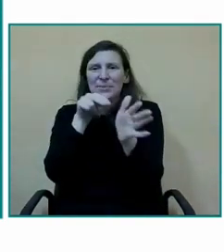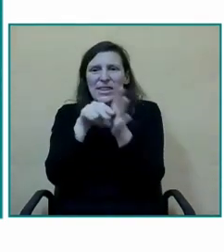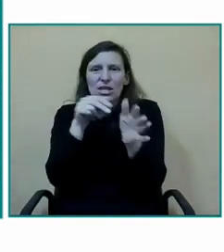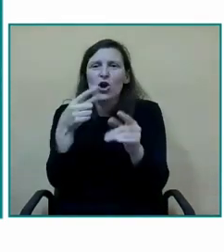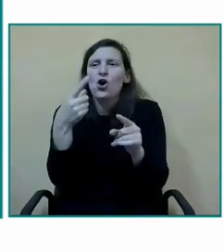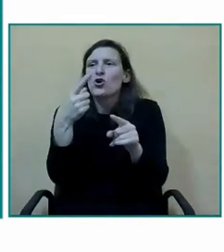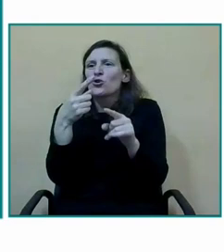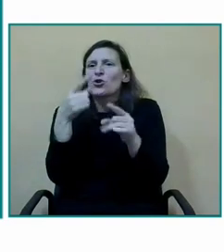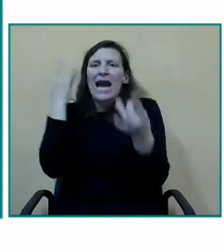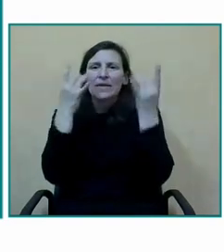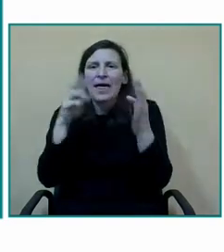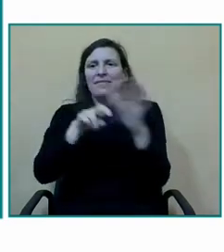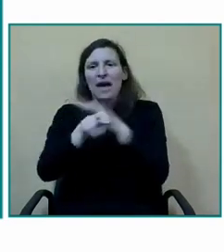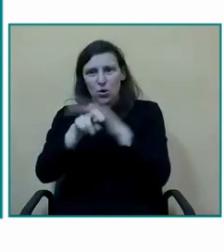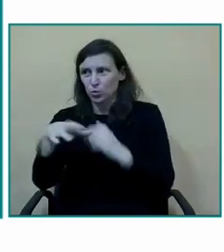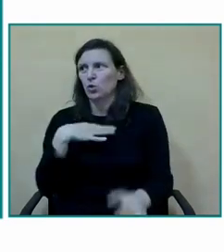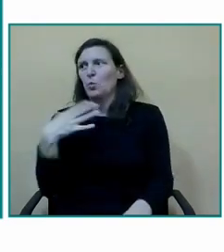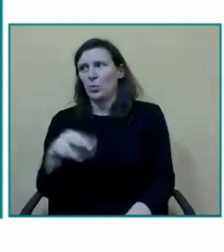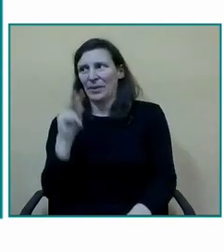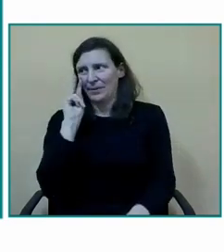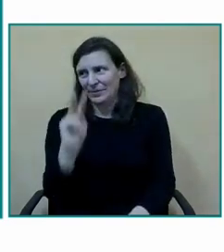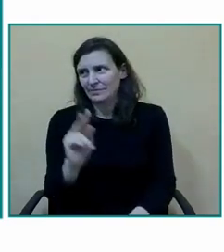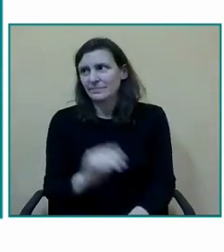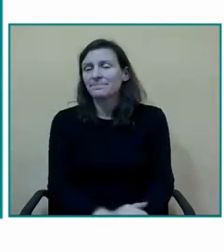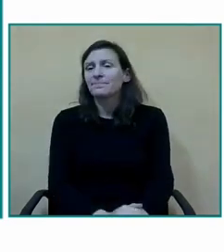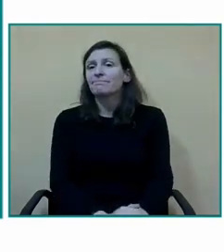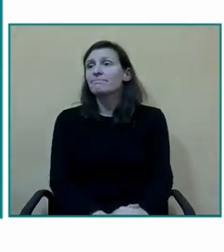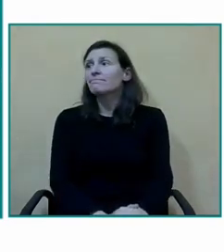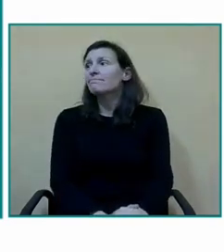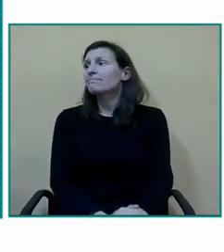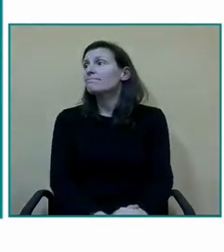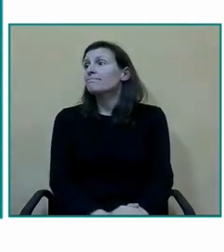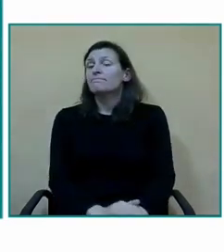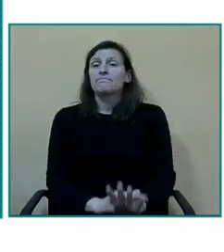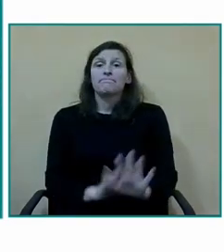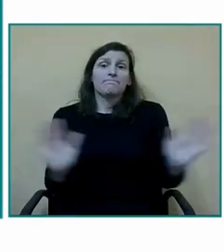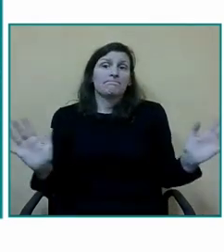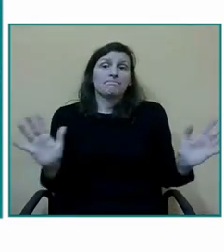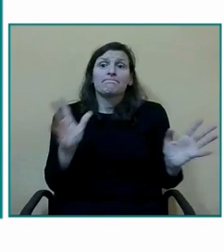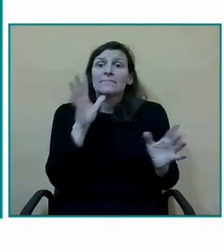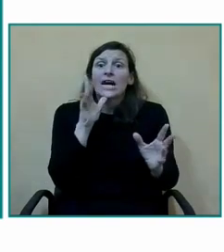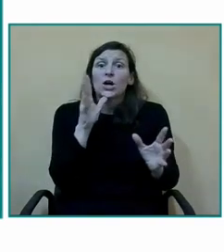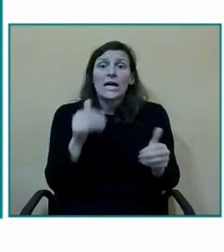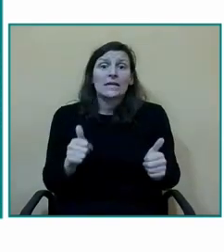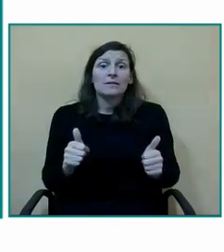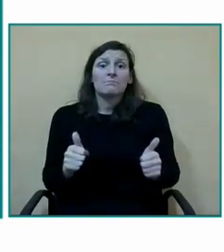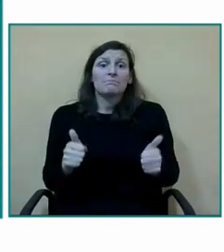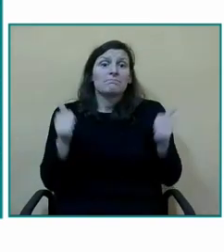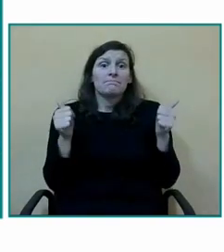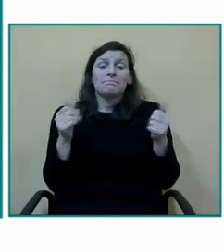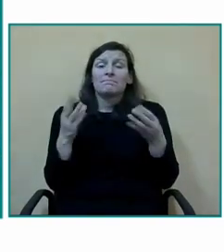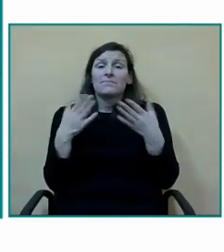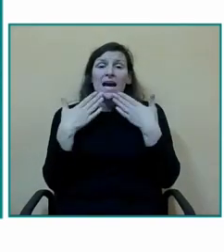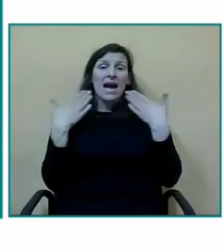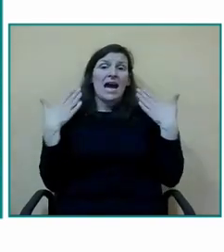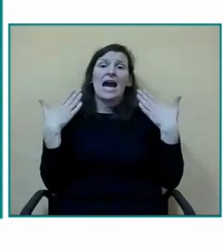presencial y vivencial y bueno ahora pues no sé si ha llegado el momento de daros las gracias